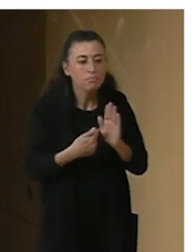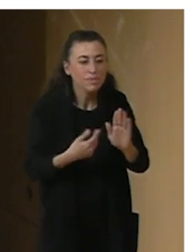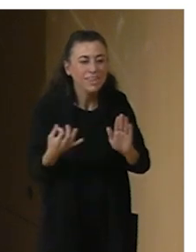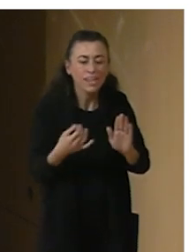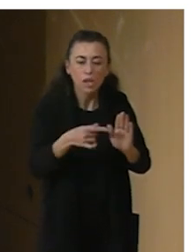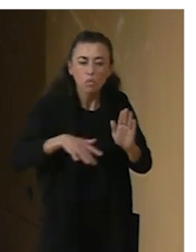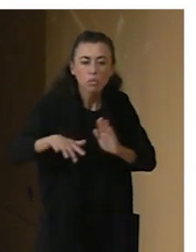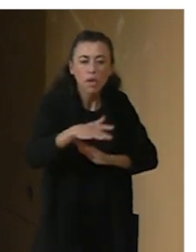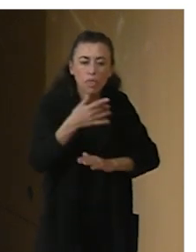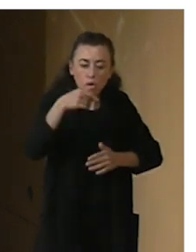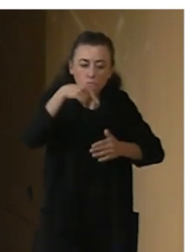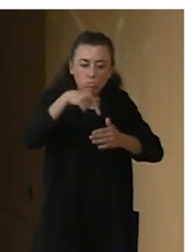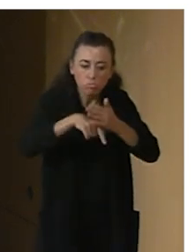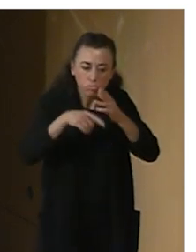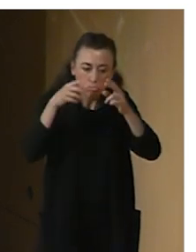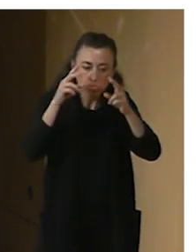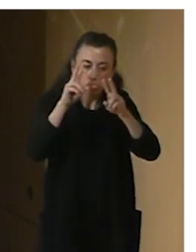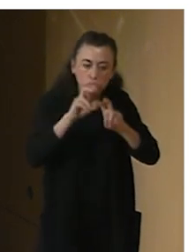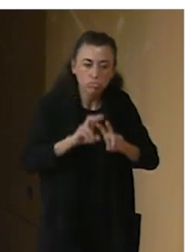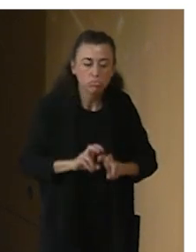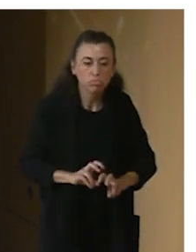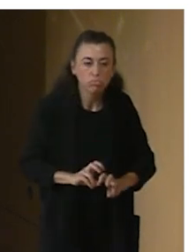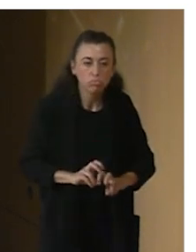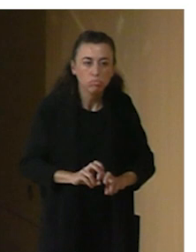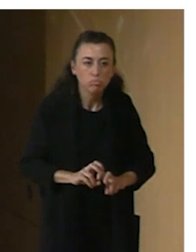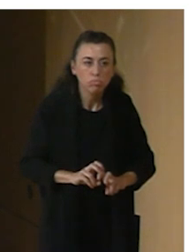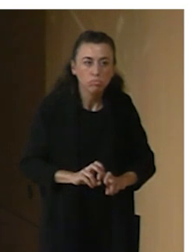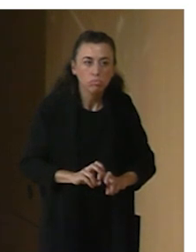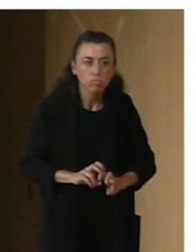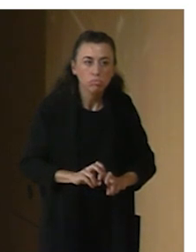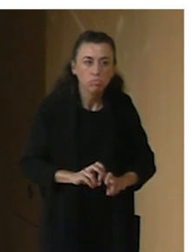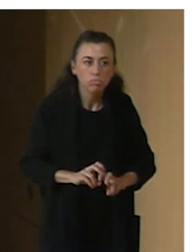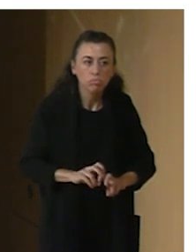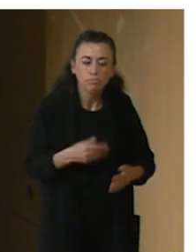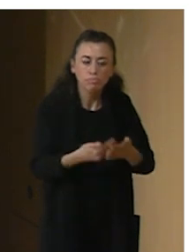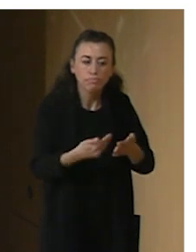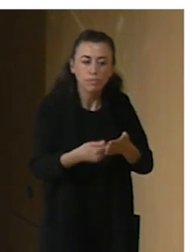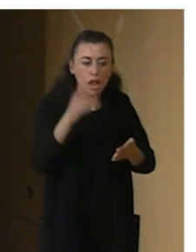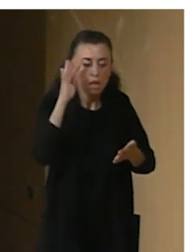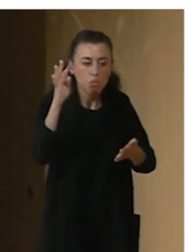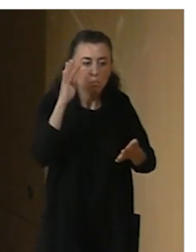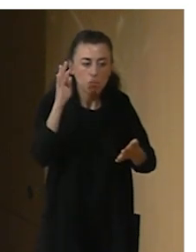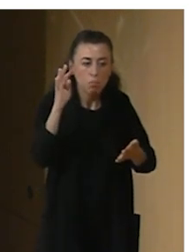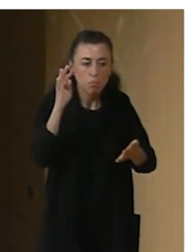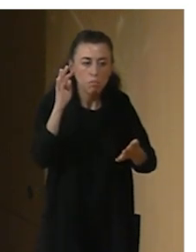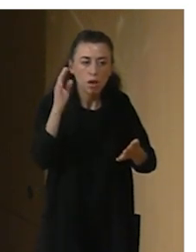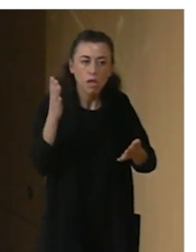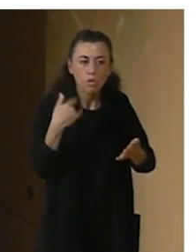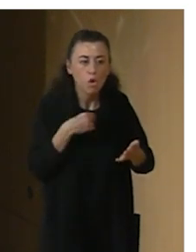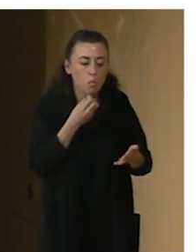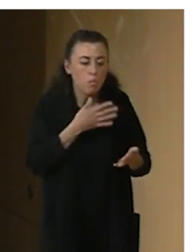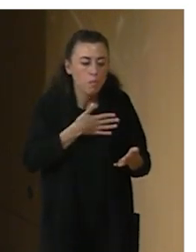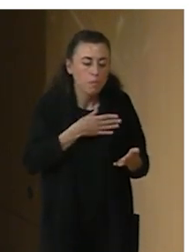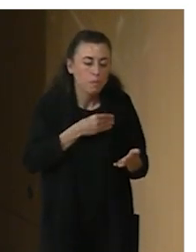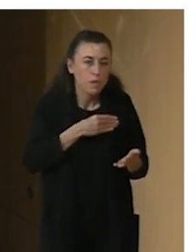inmersivo que se fundamenta en la imaginación a través de la ternura, el